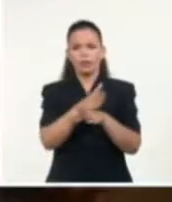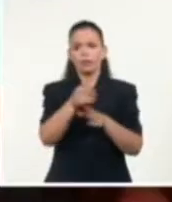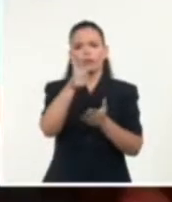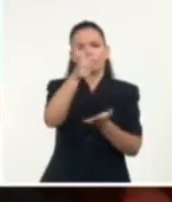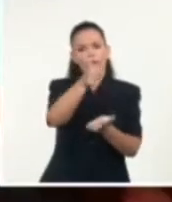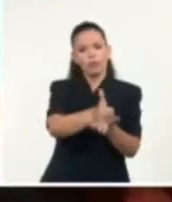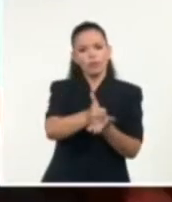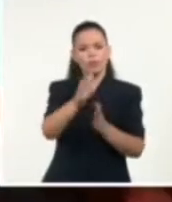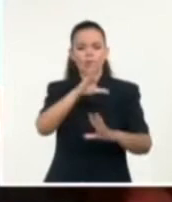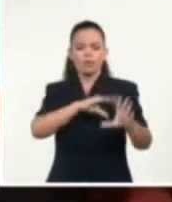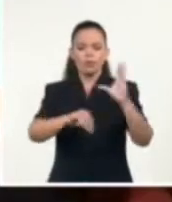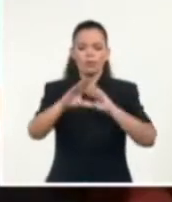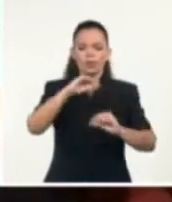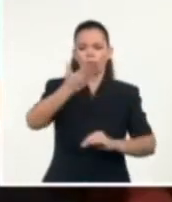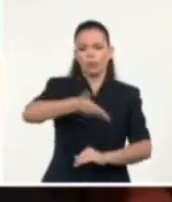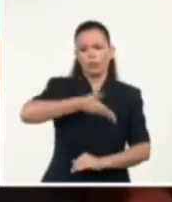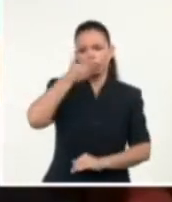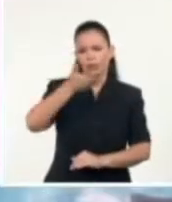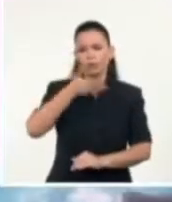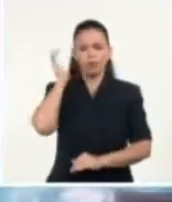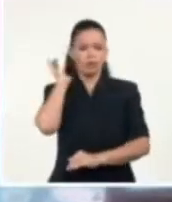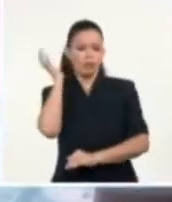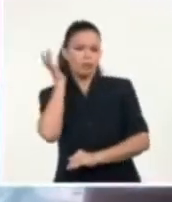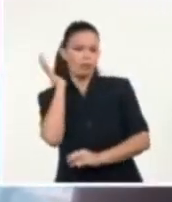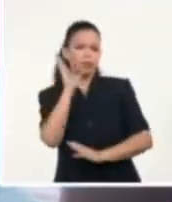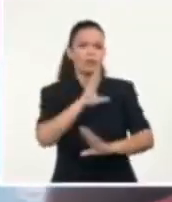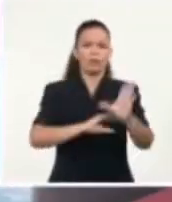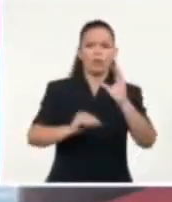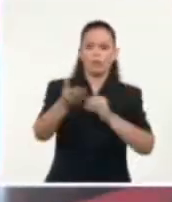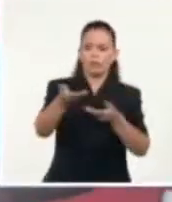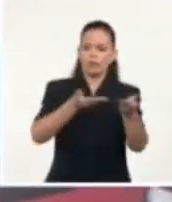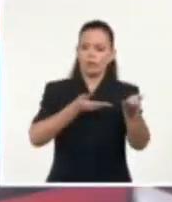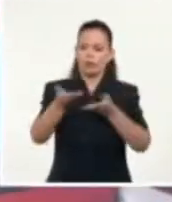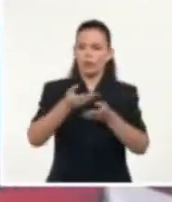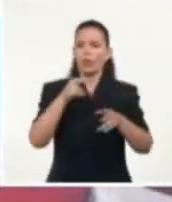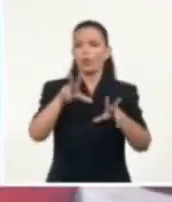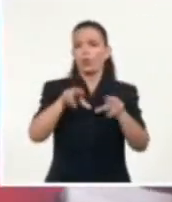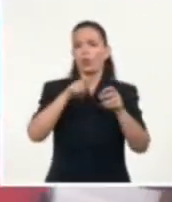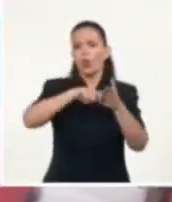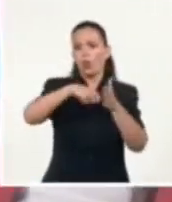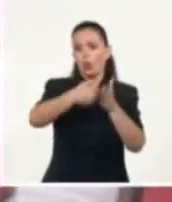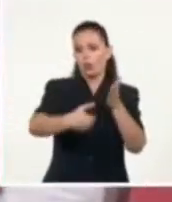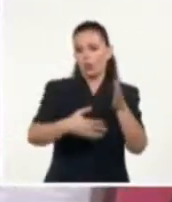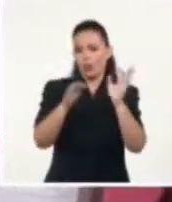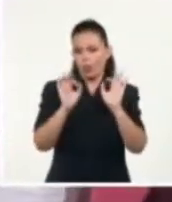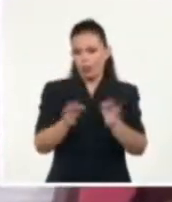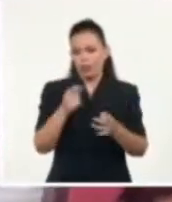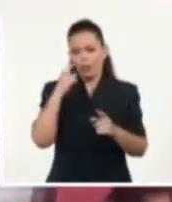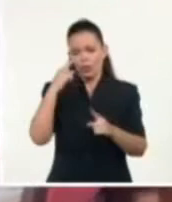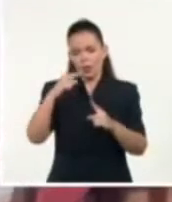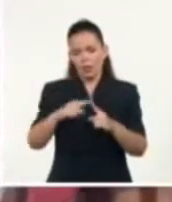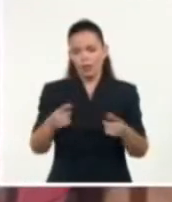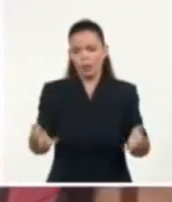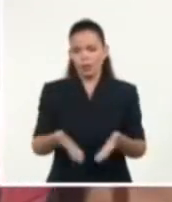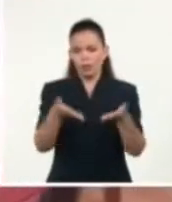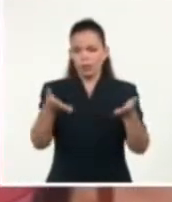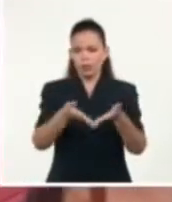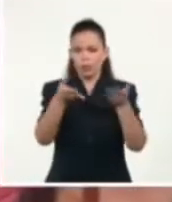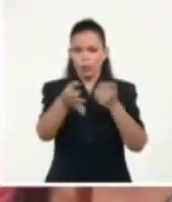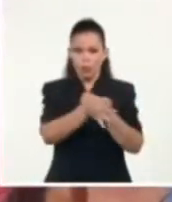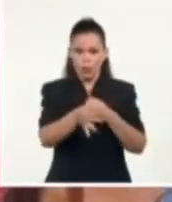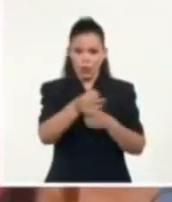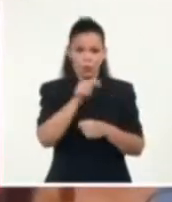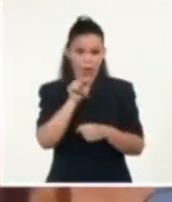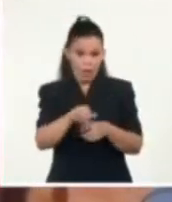Así como la firma de cartas de intención y contratos específicos que contribuirán al desarrollo cultural del municipio. En el marco del